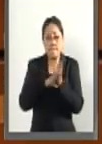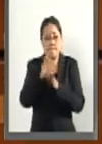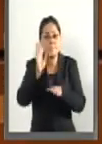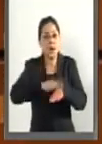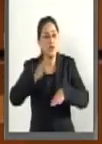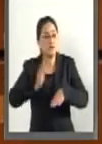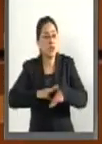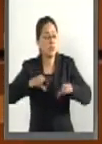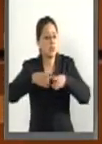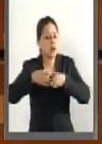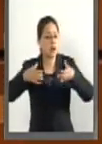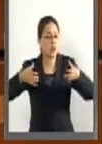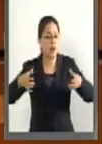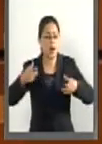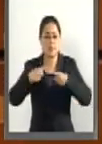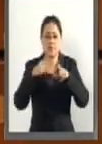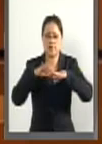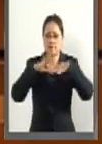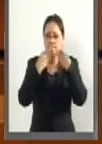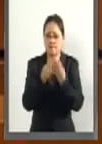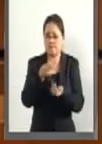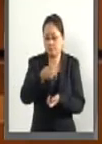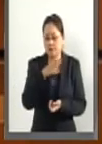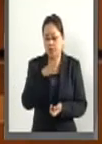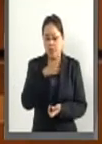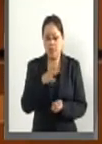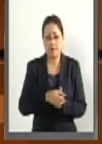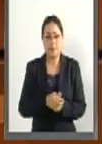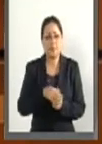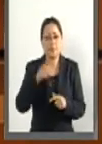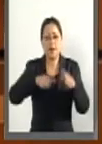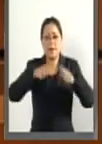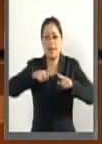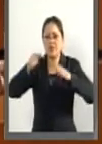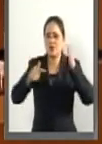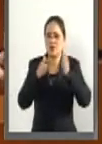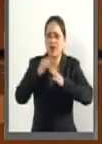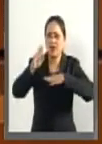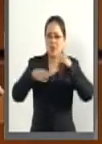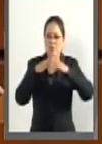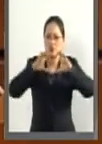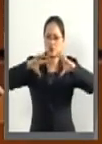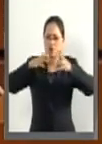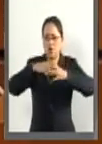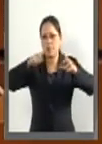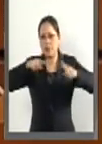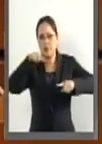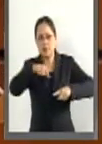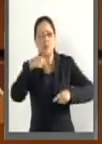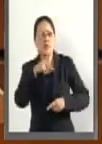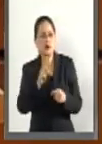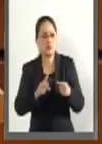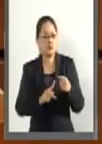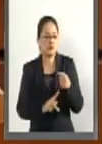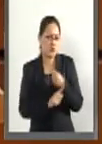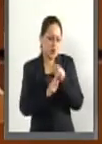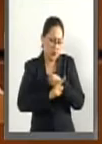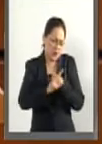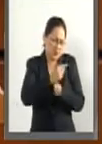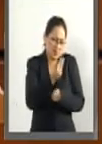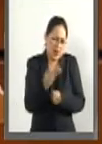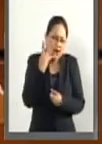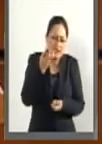presenta de diferentes maneras en cada parte del mundo. Son varias las vulnerabilidades de este